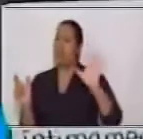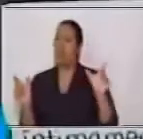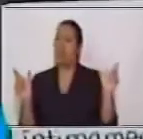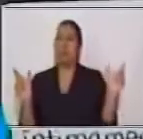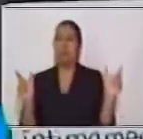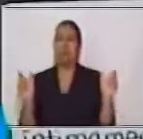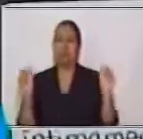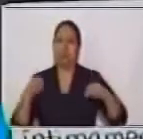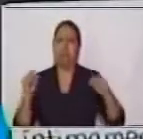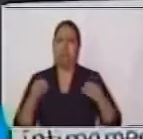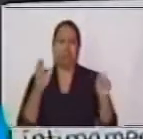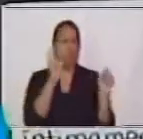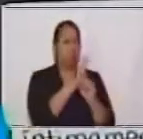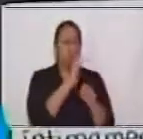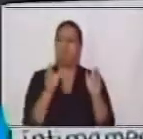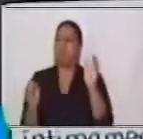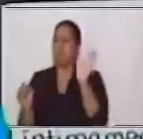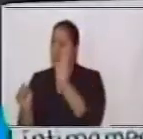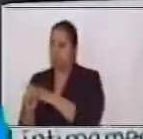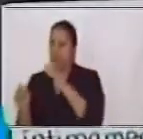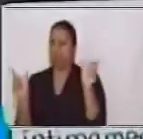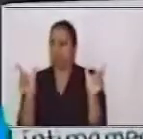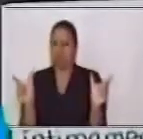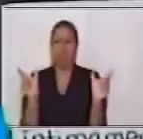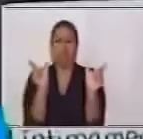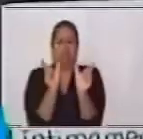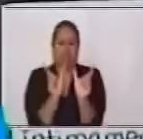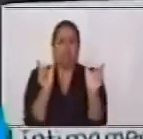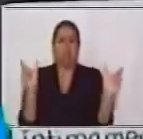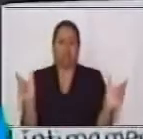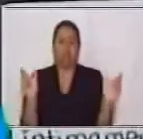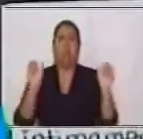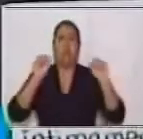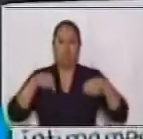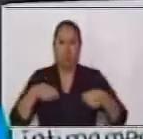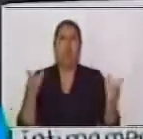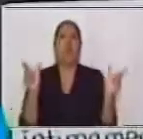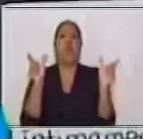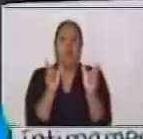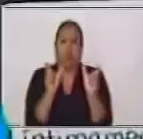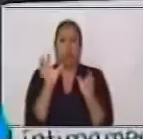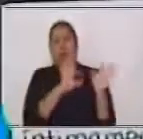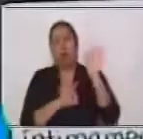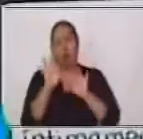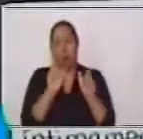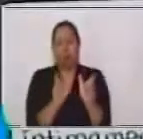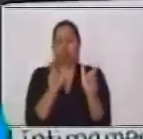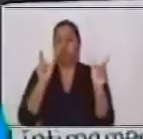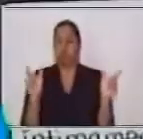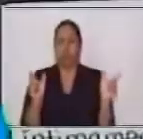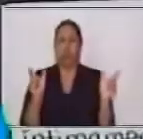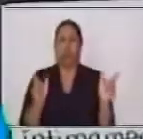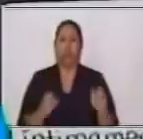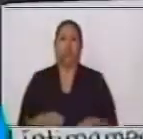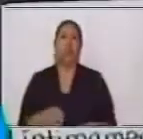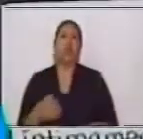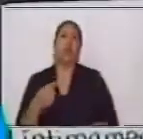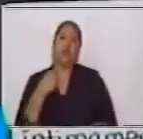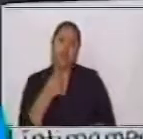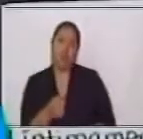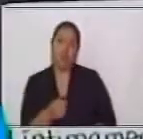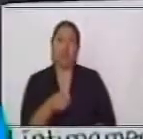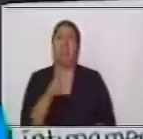un pensamiento completo. Entonces, podemos decir que si hablamos de yuxtaposición, estamos hablando de una